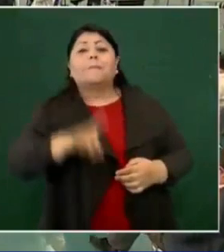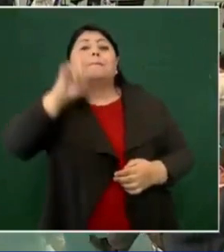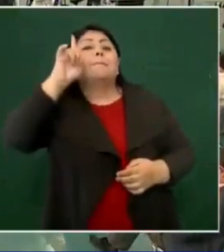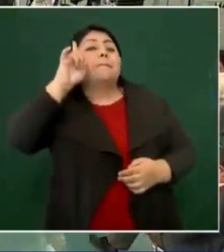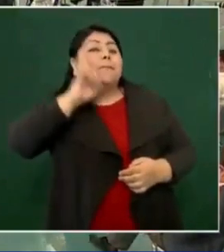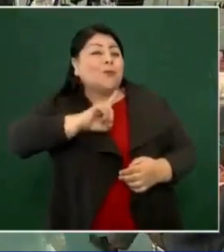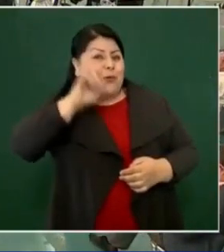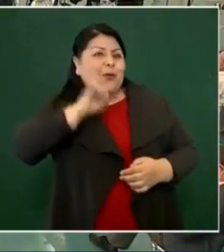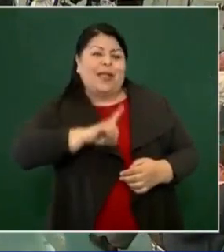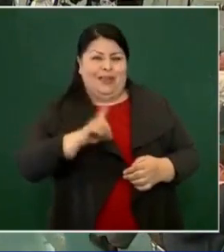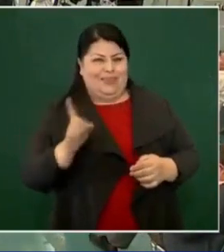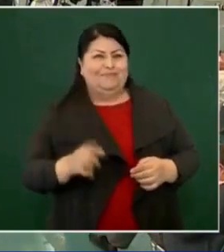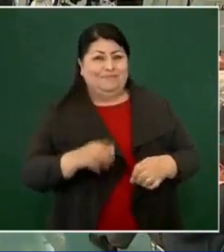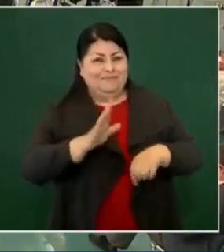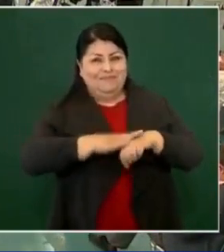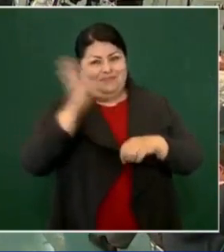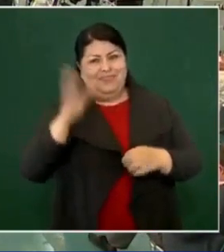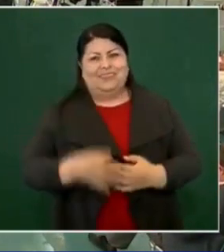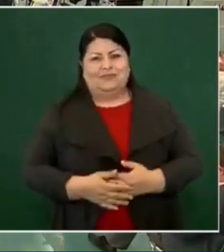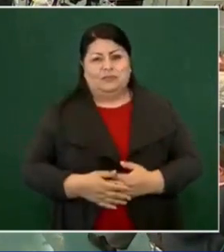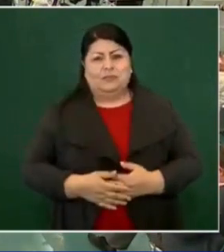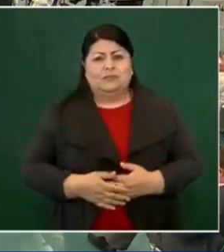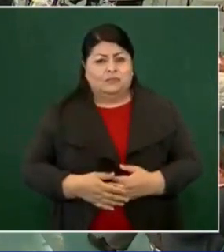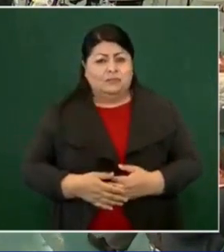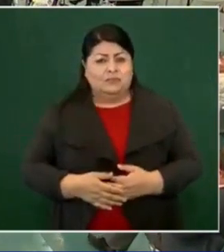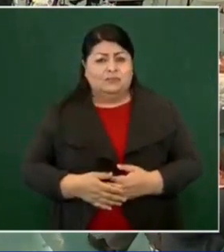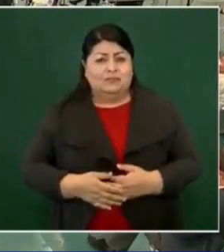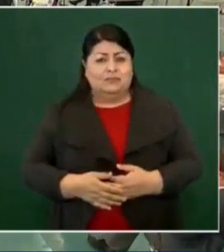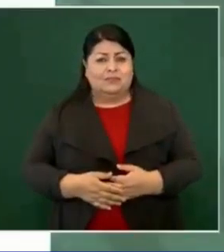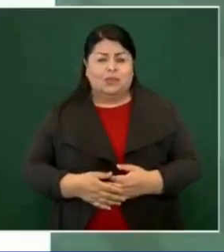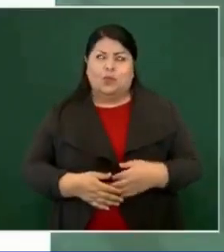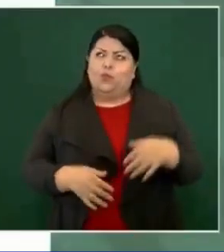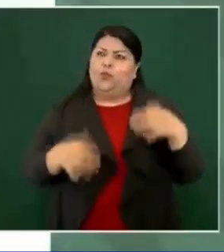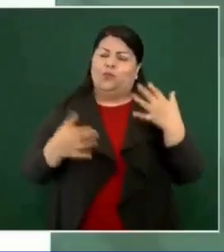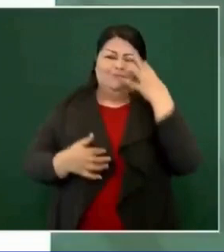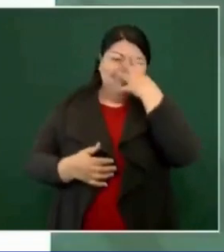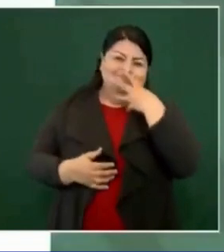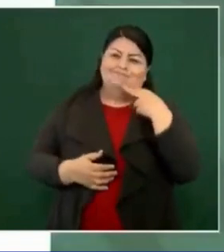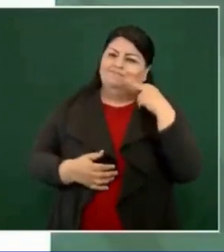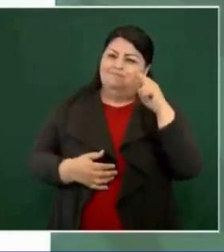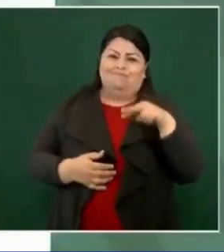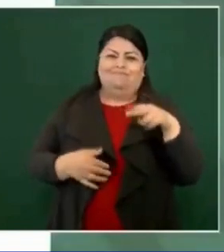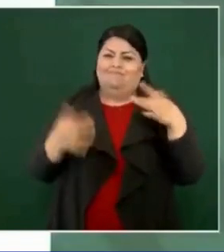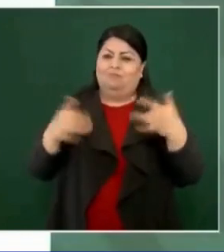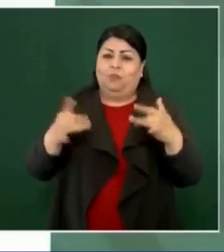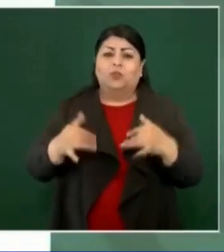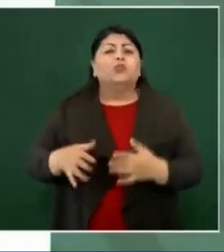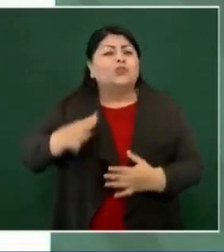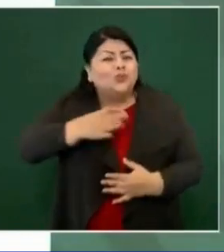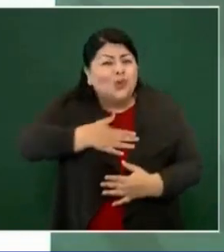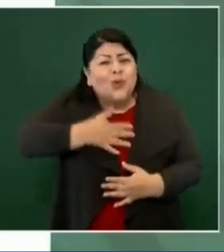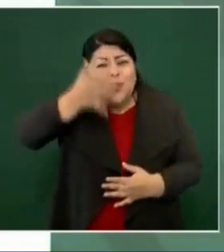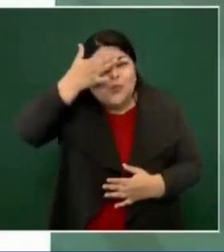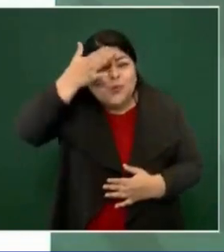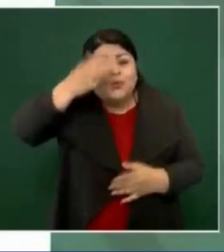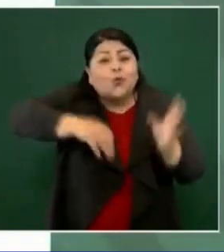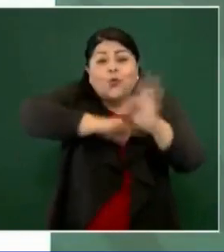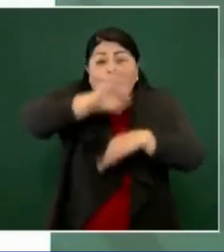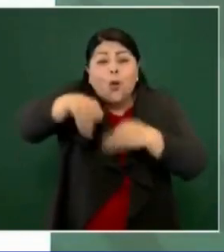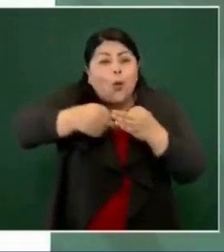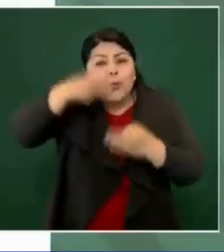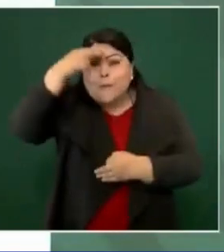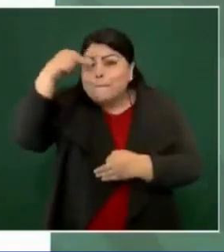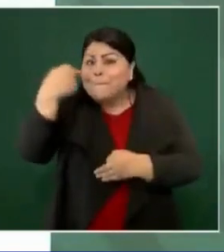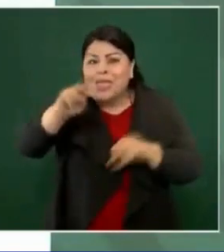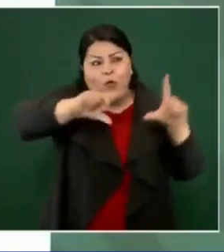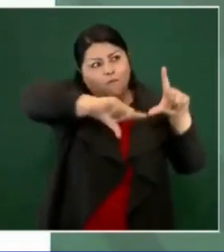porque es algo excepcional. Conozco todo el país, conozco